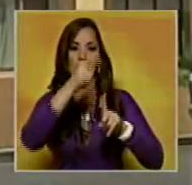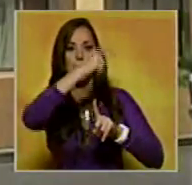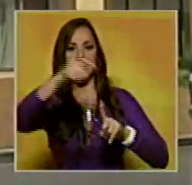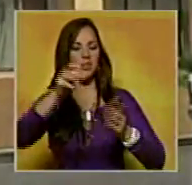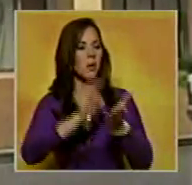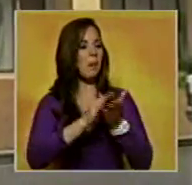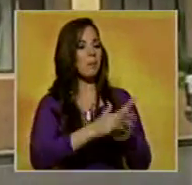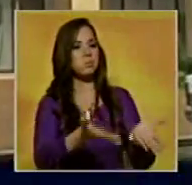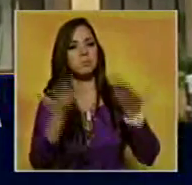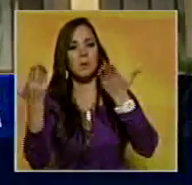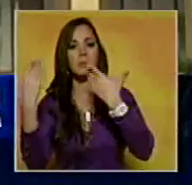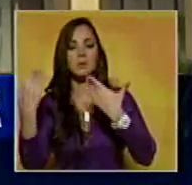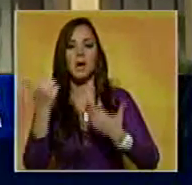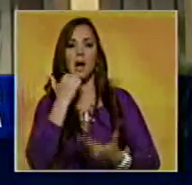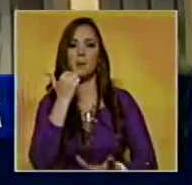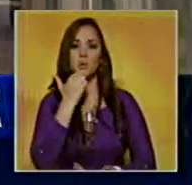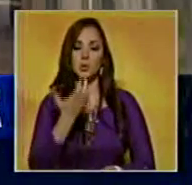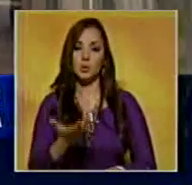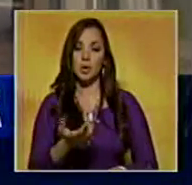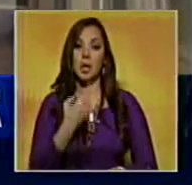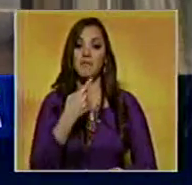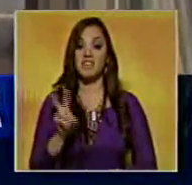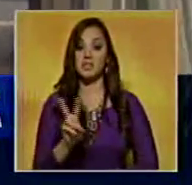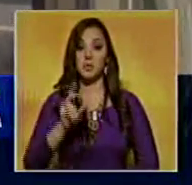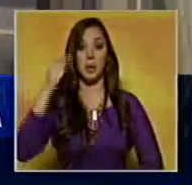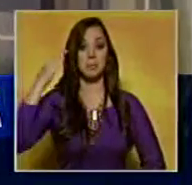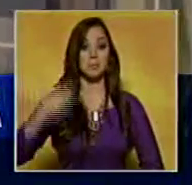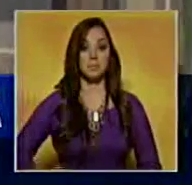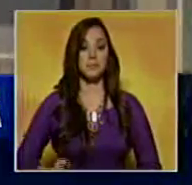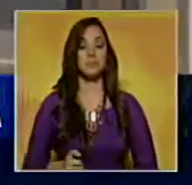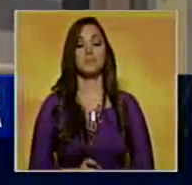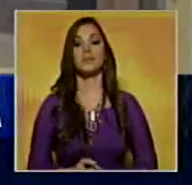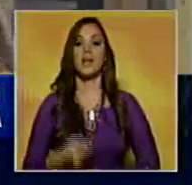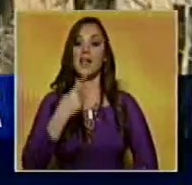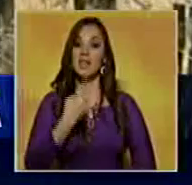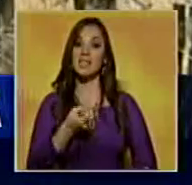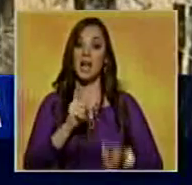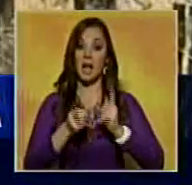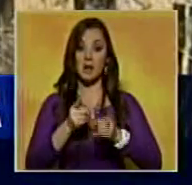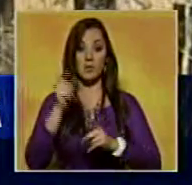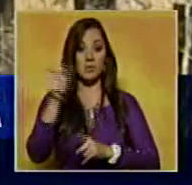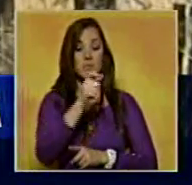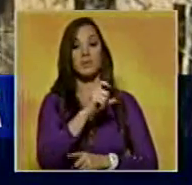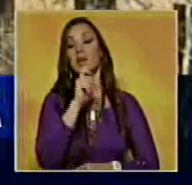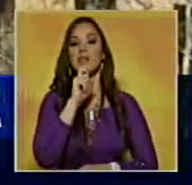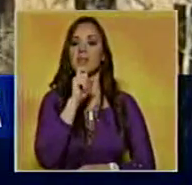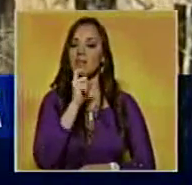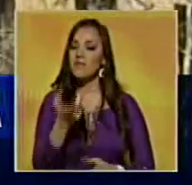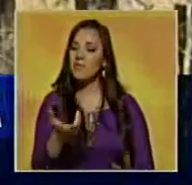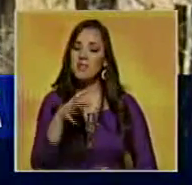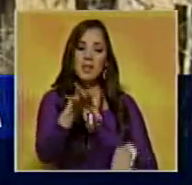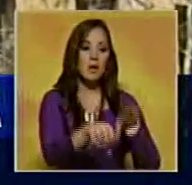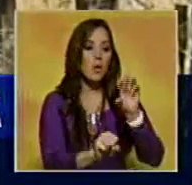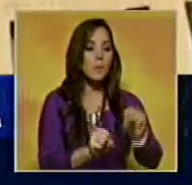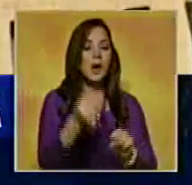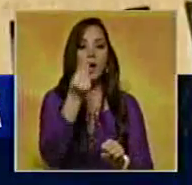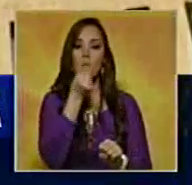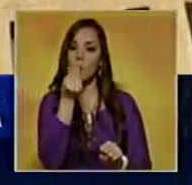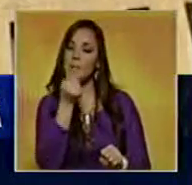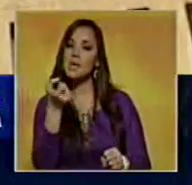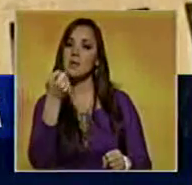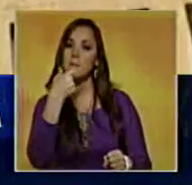El organismo constató que los ciudadanos del vecino país presentan dificultades para acceder a alimentos y servicios de salud,